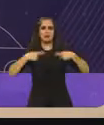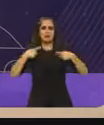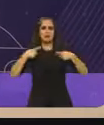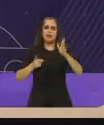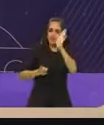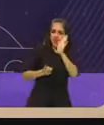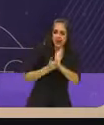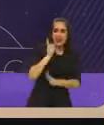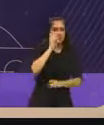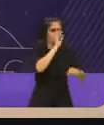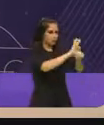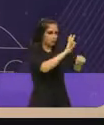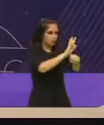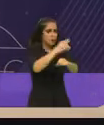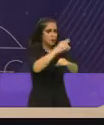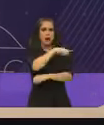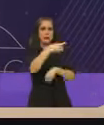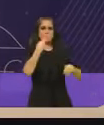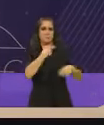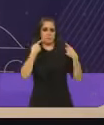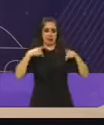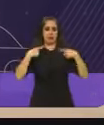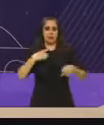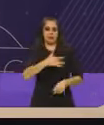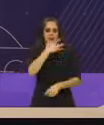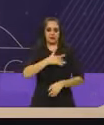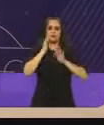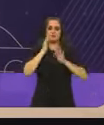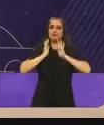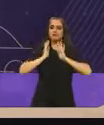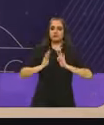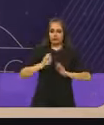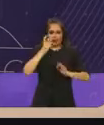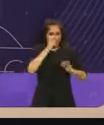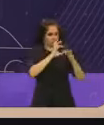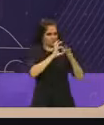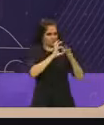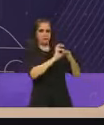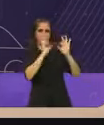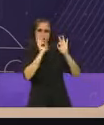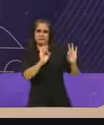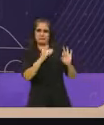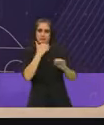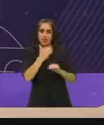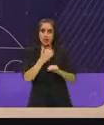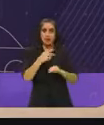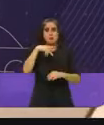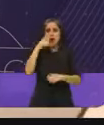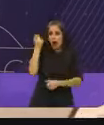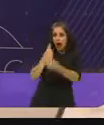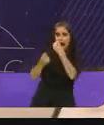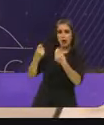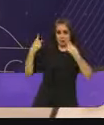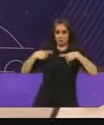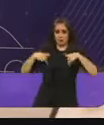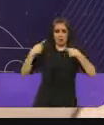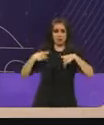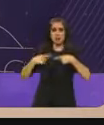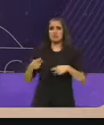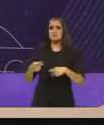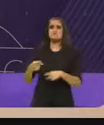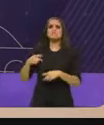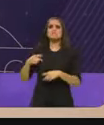de bienestar significa también congruencia, pero hay quienes votan en contra de